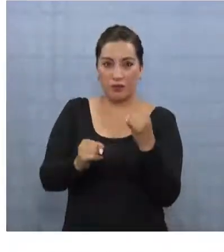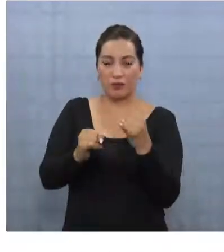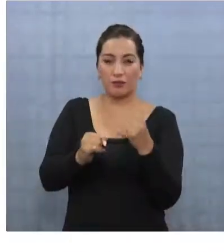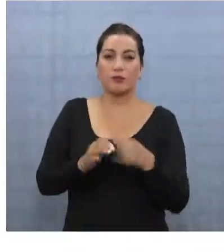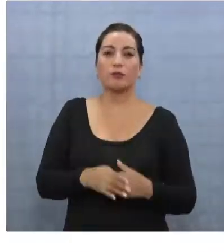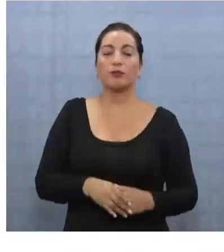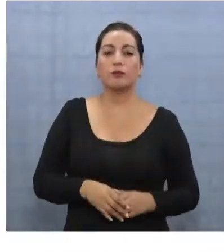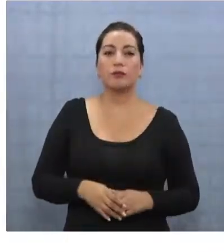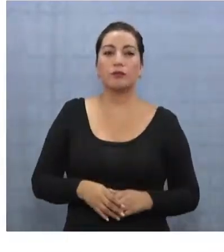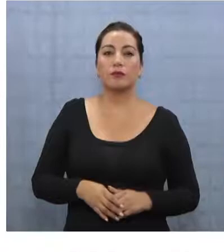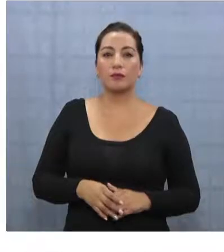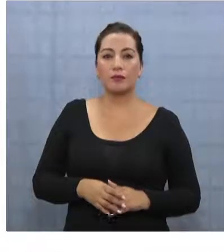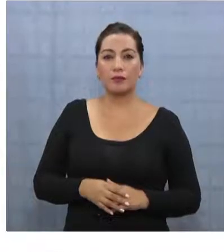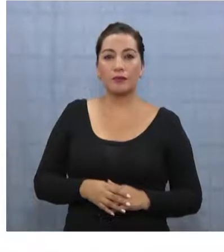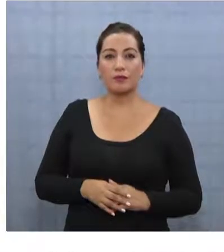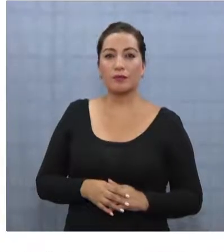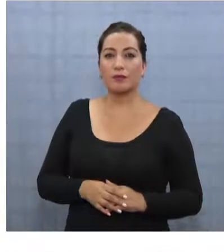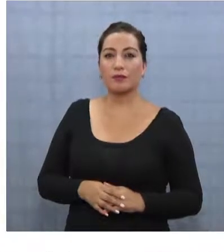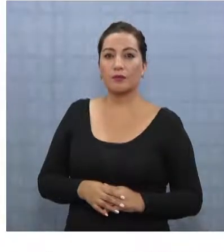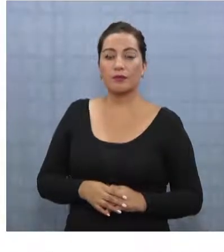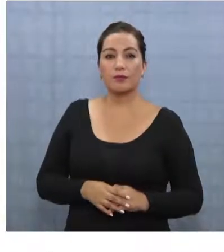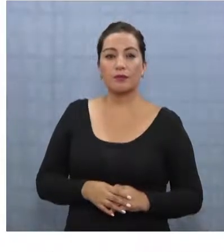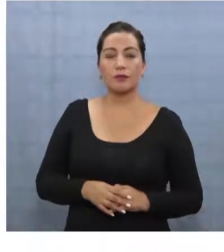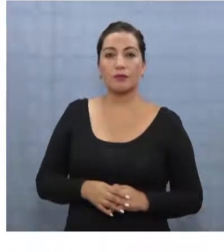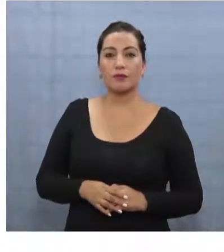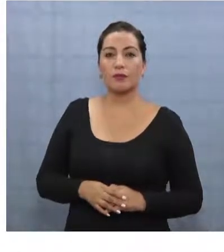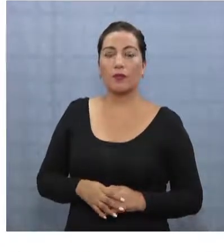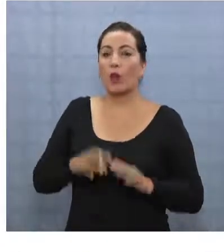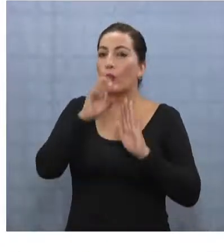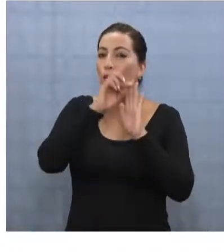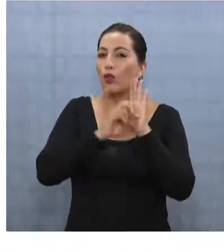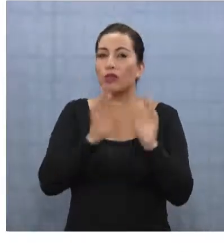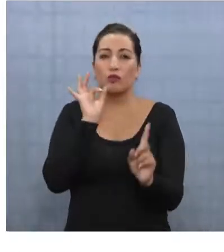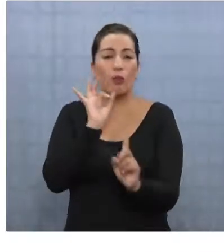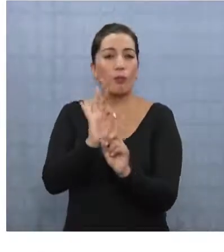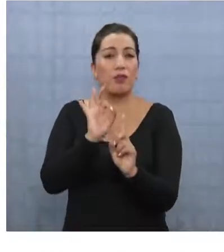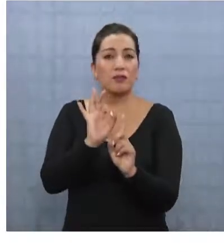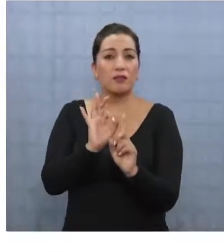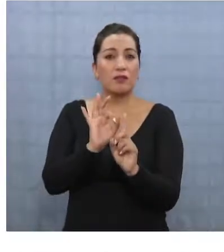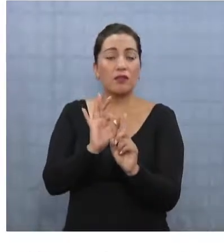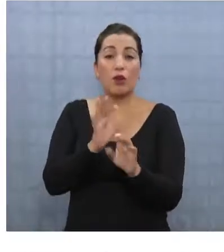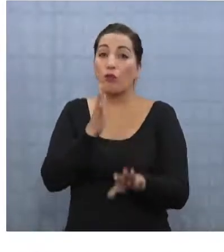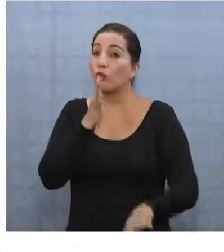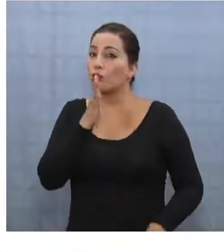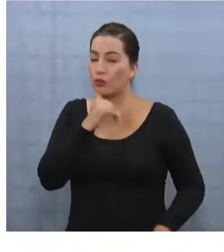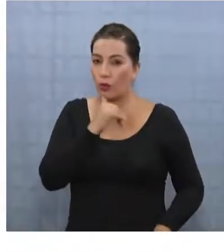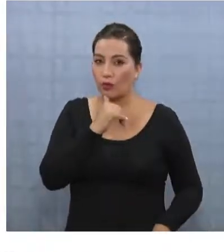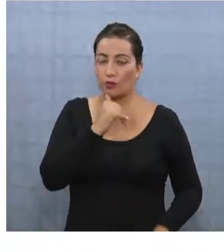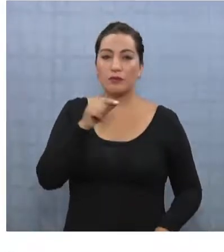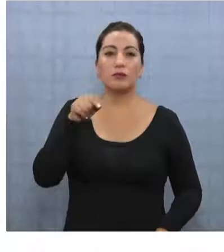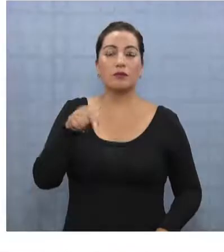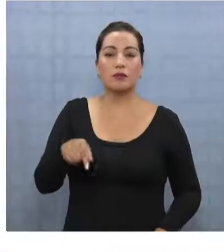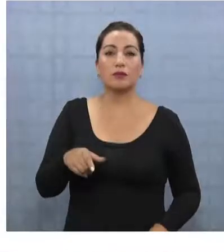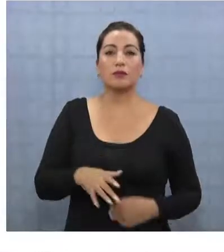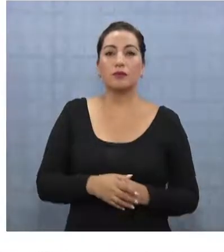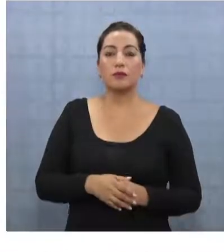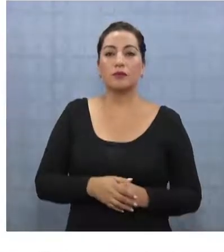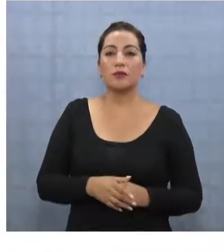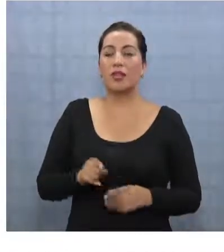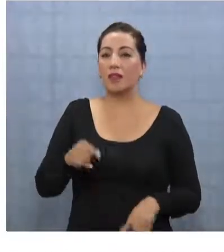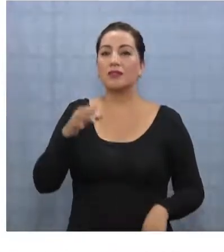se termine el Estadio. ¿No has hablado de algún proyecto específico? El proyecto específico por el momento no está, pero sí